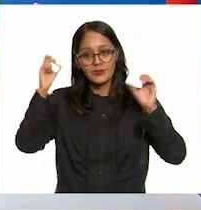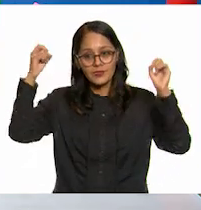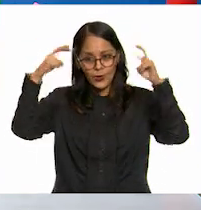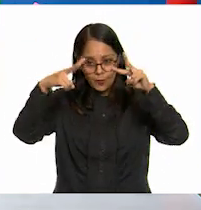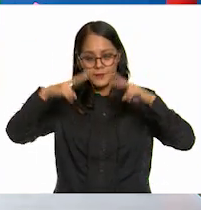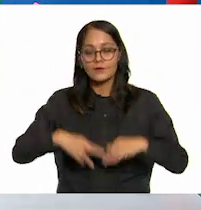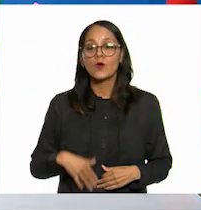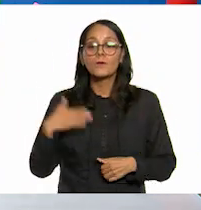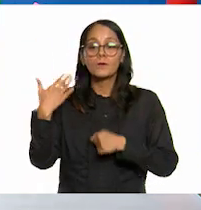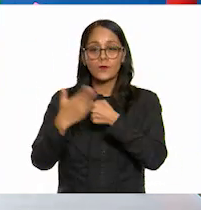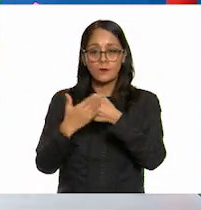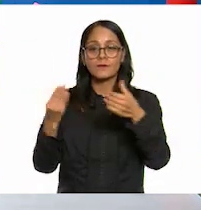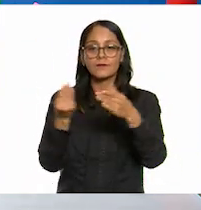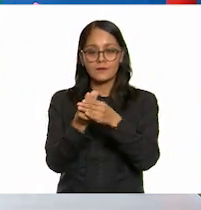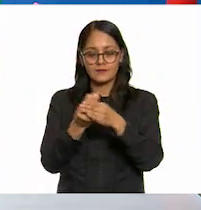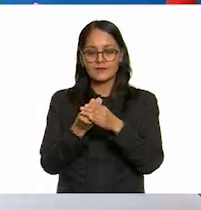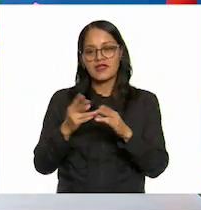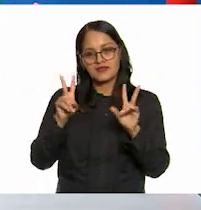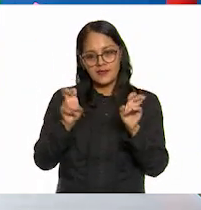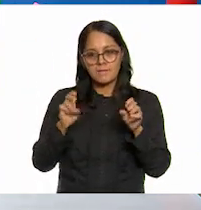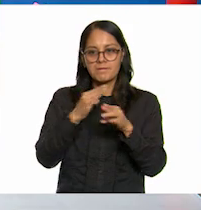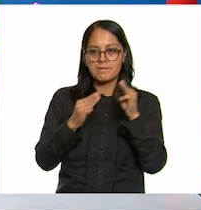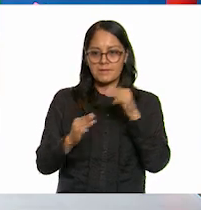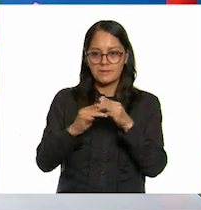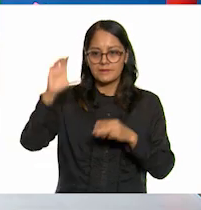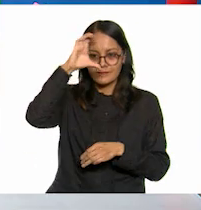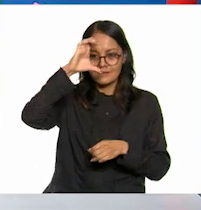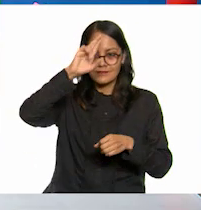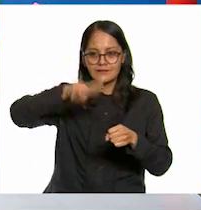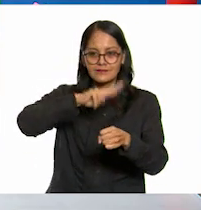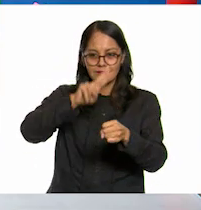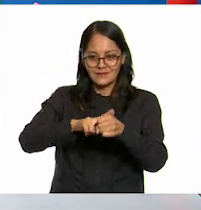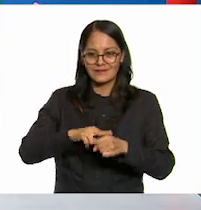todos en la próxima sesión de ciencias naturales hasta luego